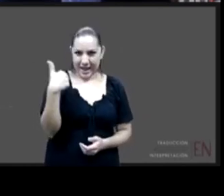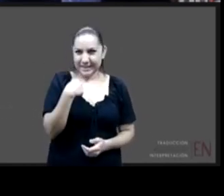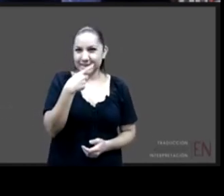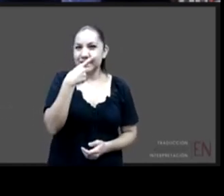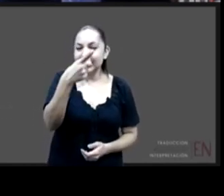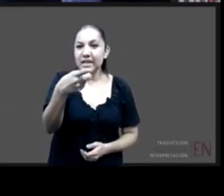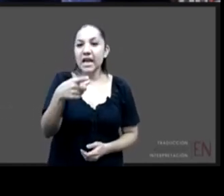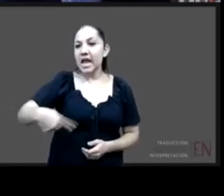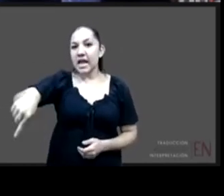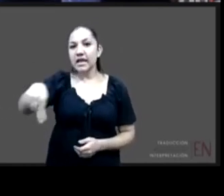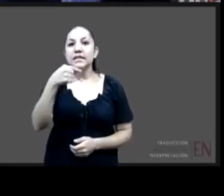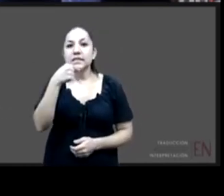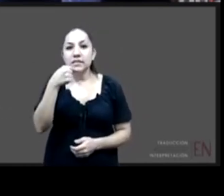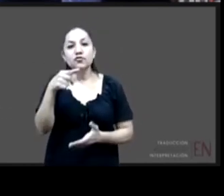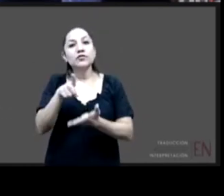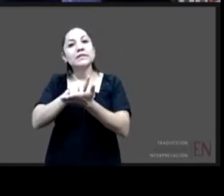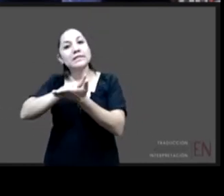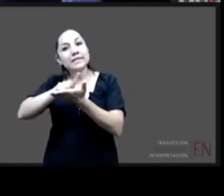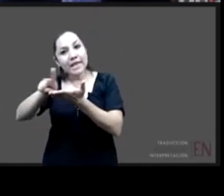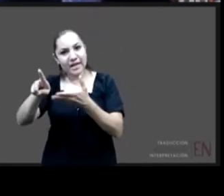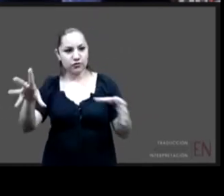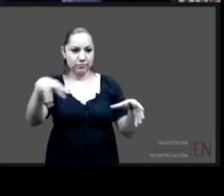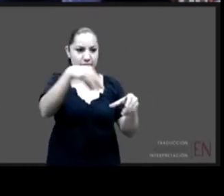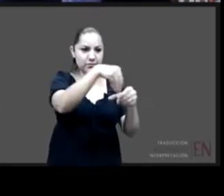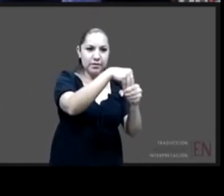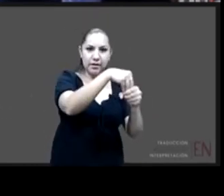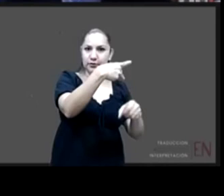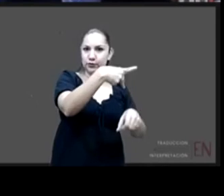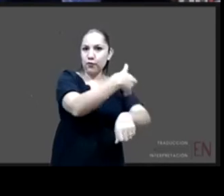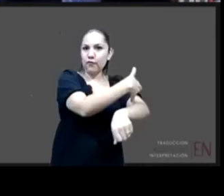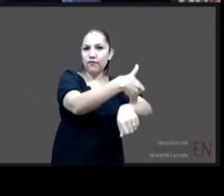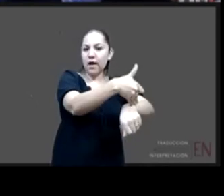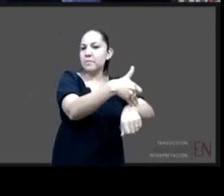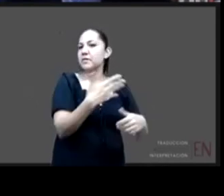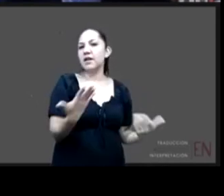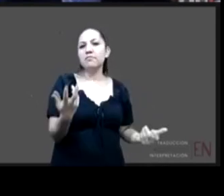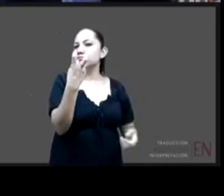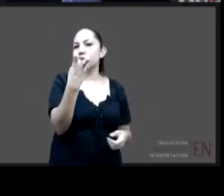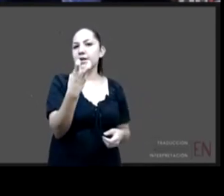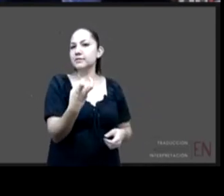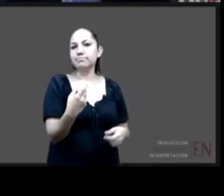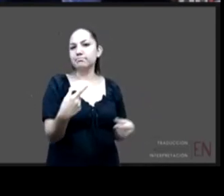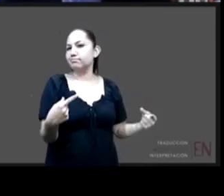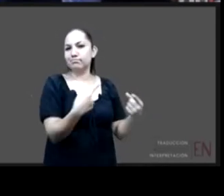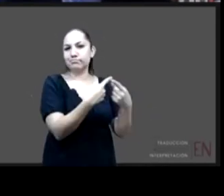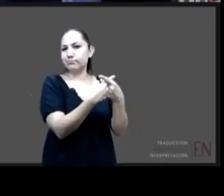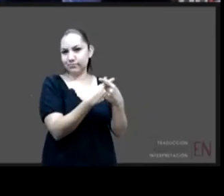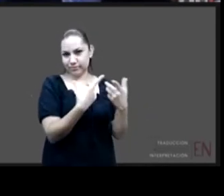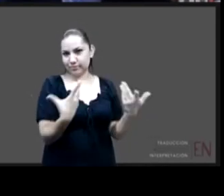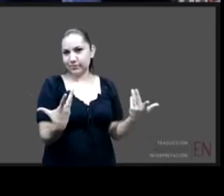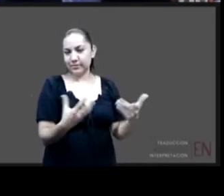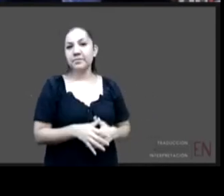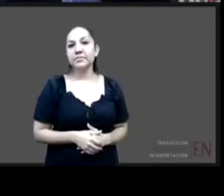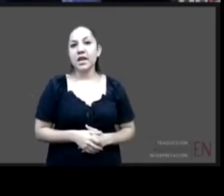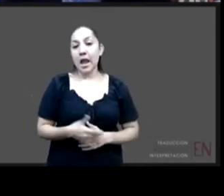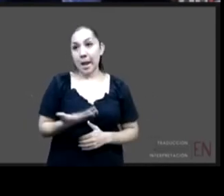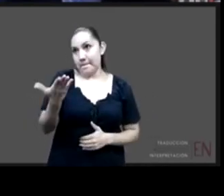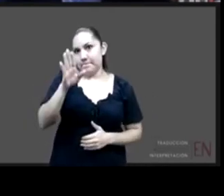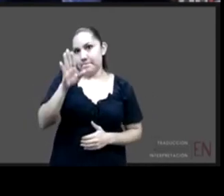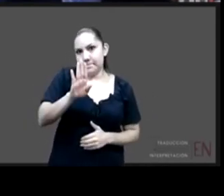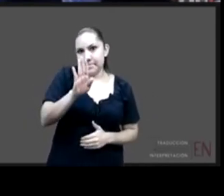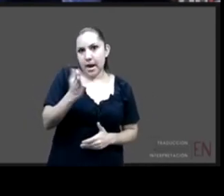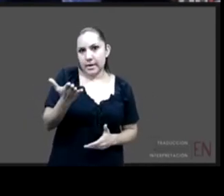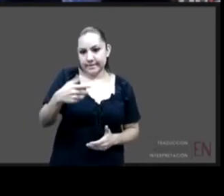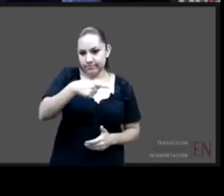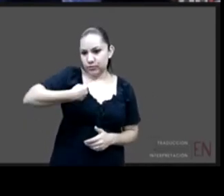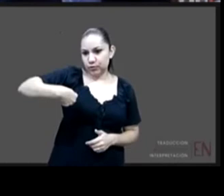si en algún momento dado nosotros como Estado como comunidad no estamos pudiendo asegurar